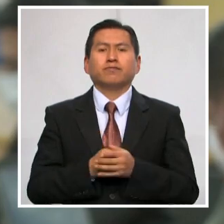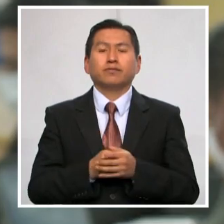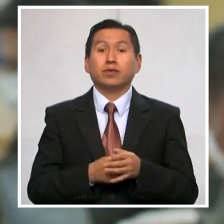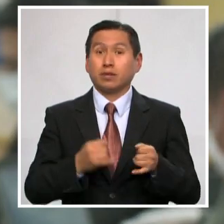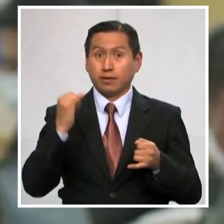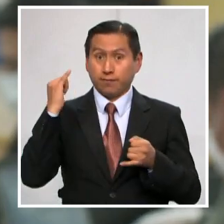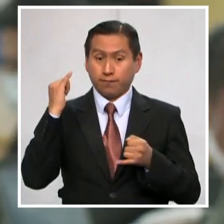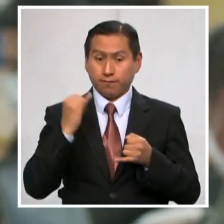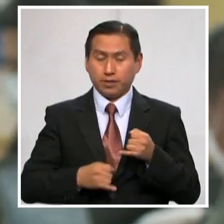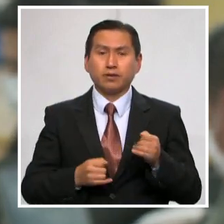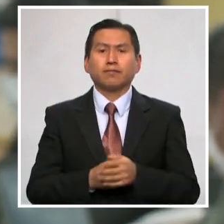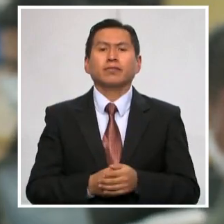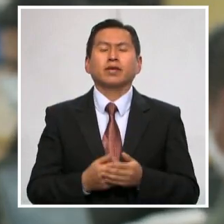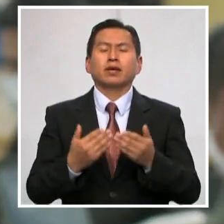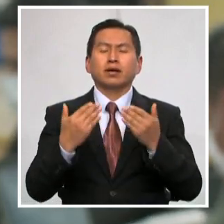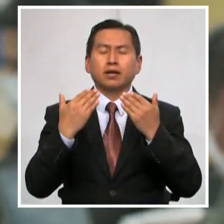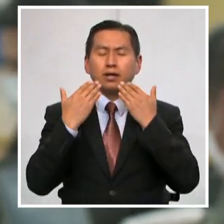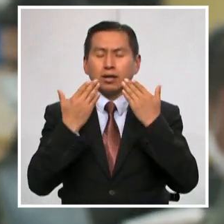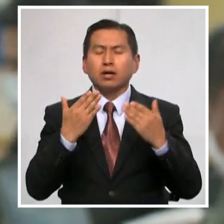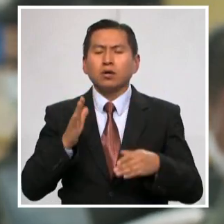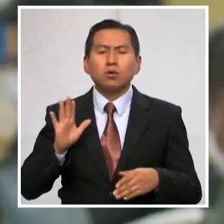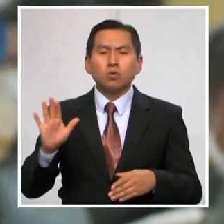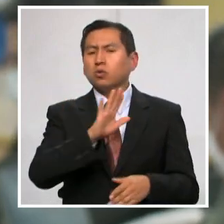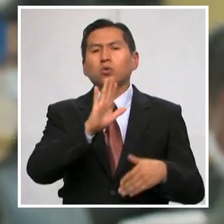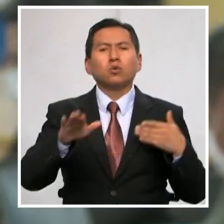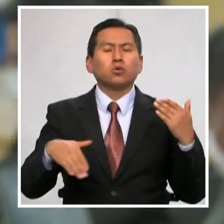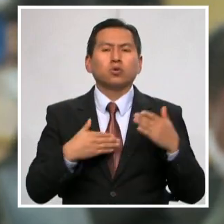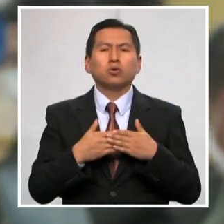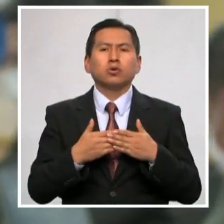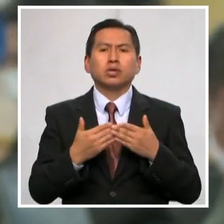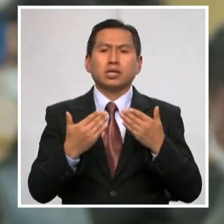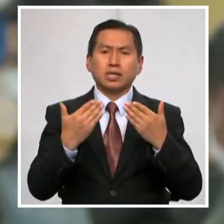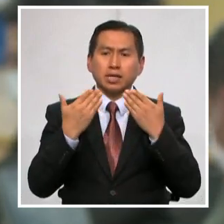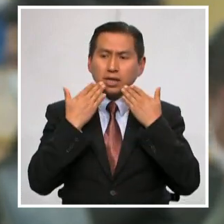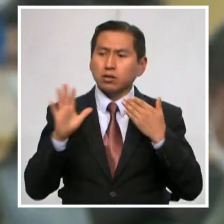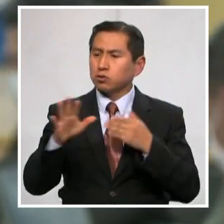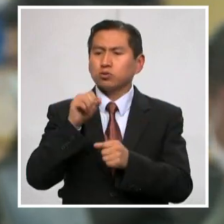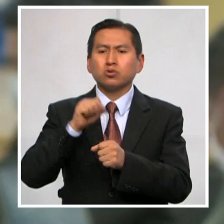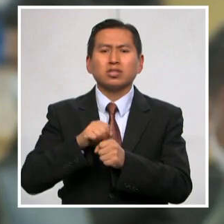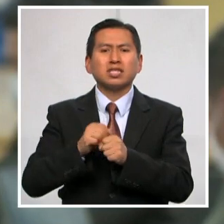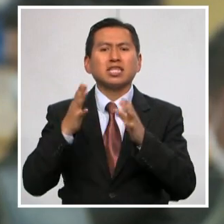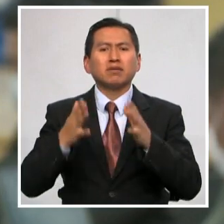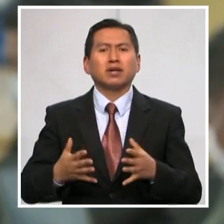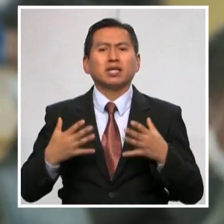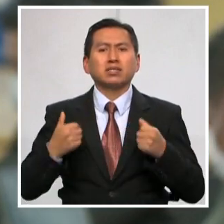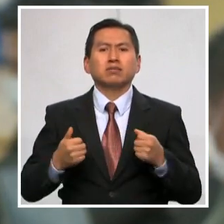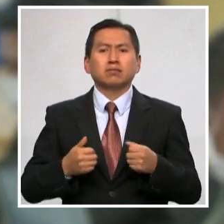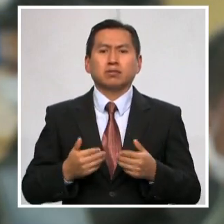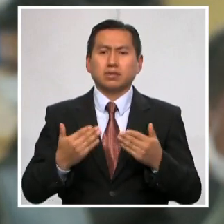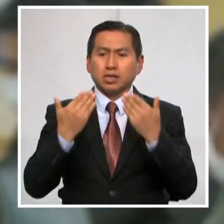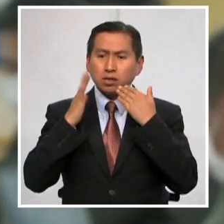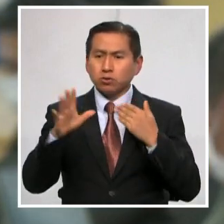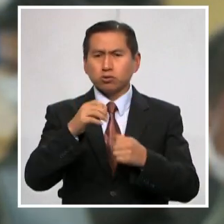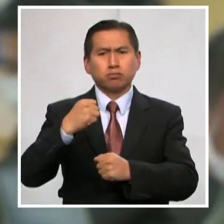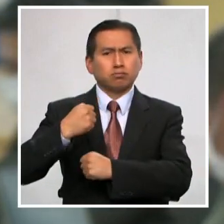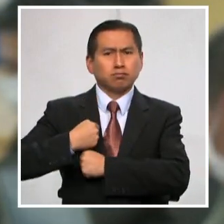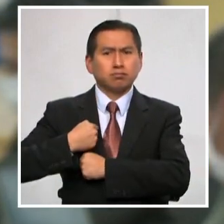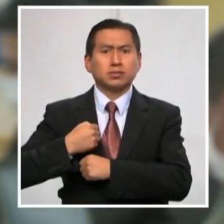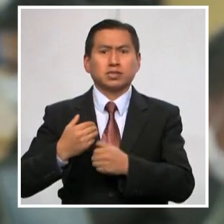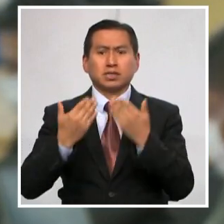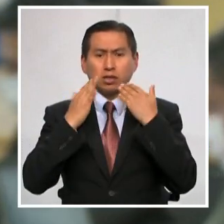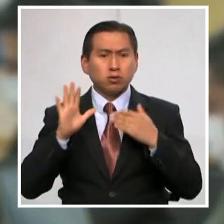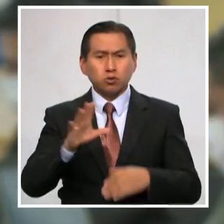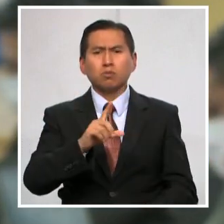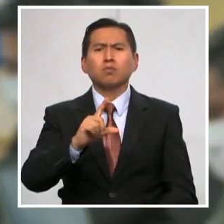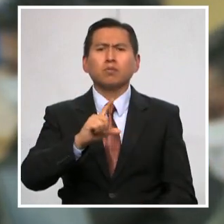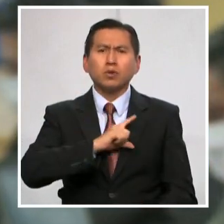quiero agradecerles a todos. Gracias al personal de salud. Gracias a los militares. Gracias a